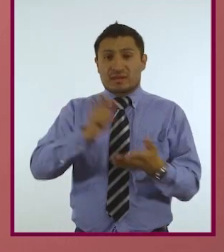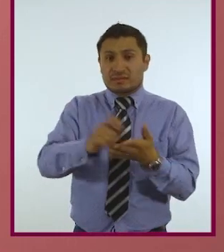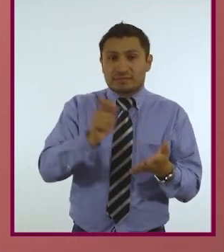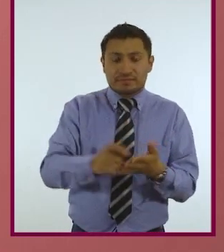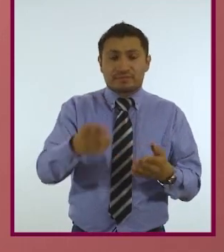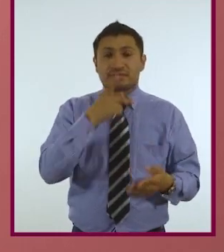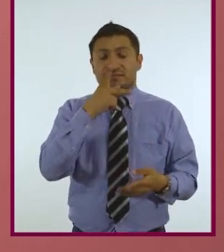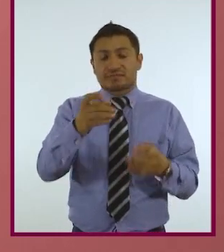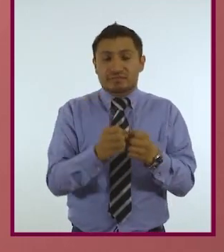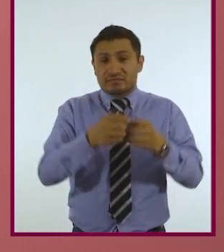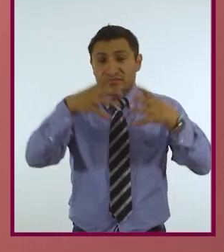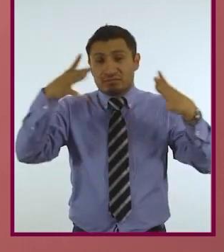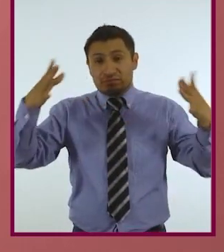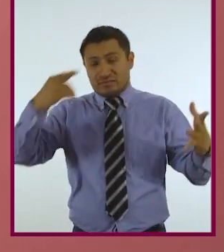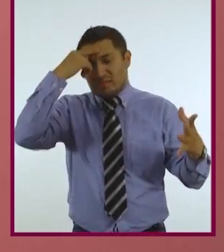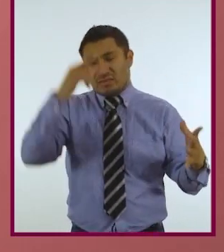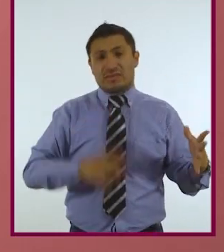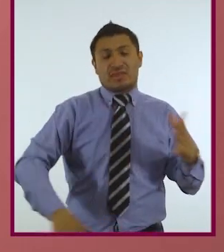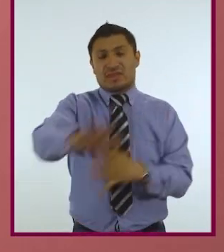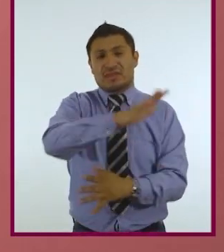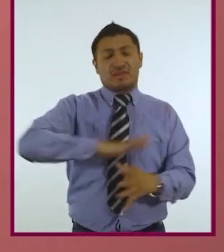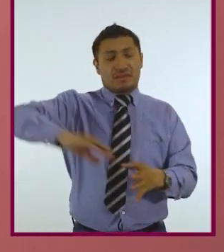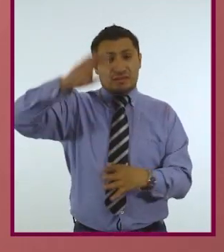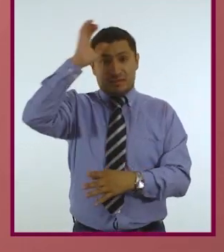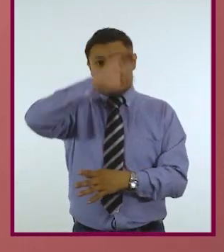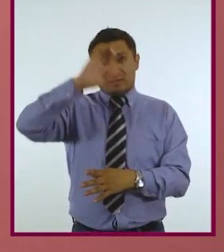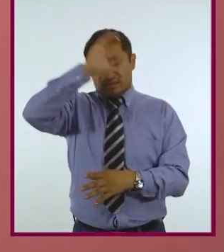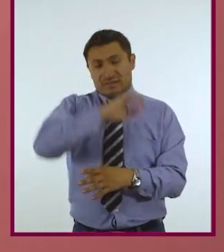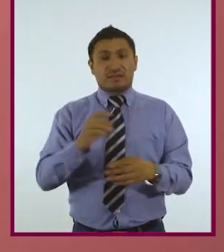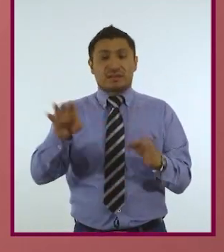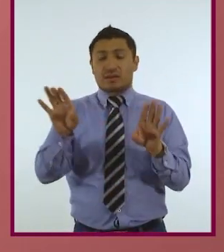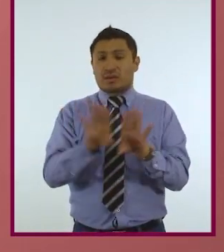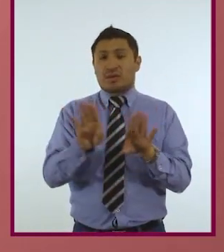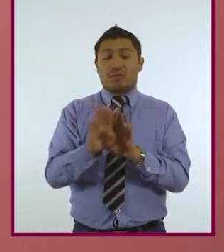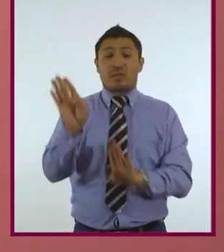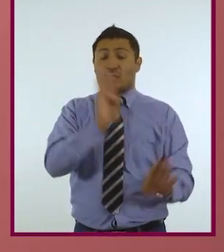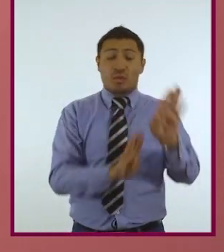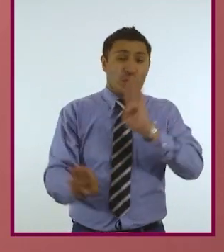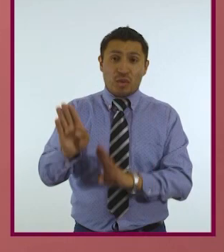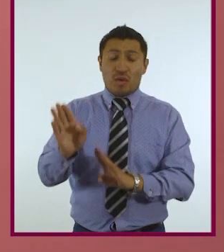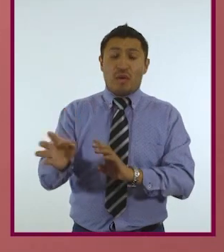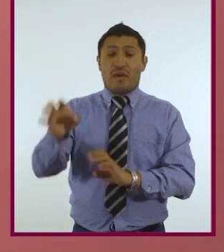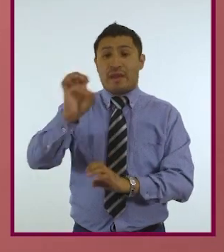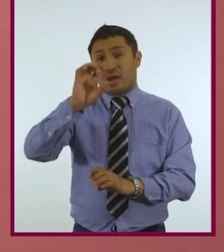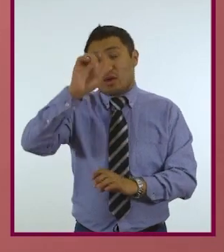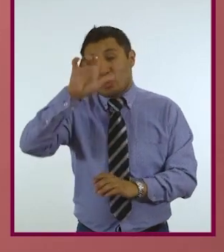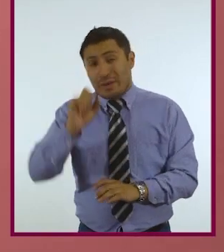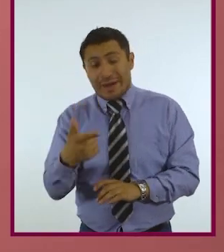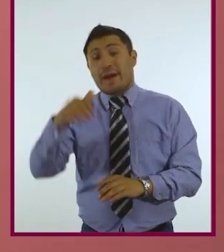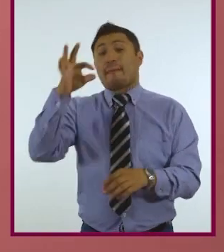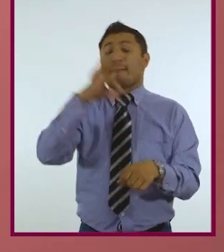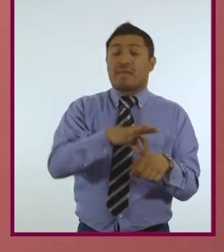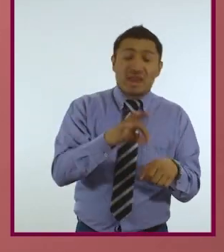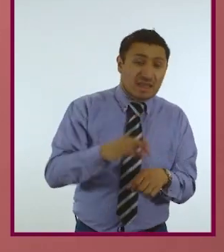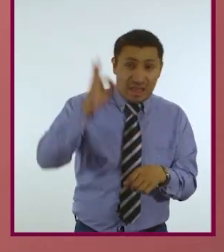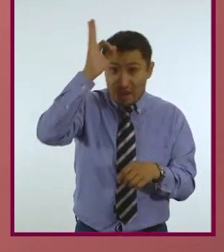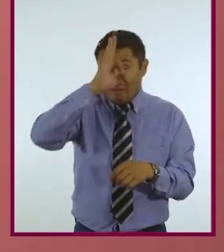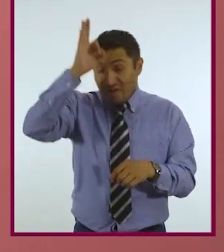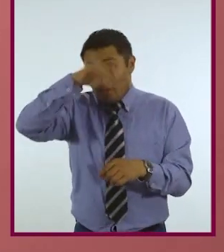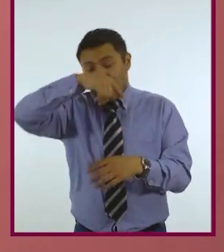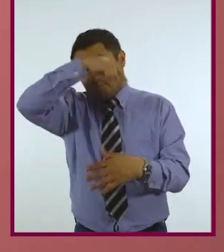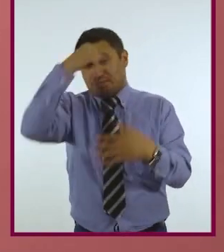expandido el término para que abarque otras ciencias y disciplinas, como la biología, la ecología, la medicina y la